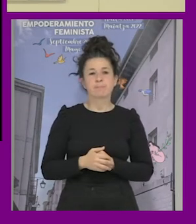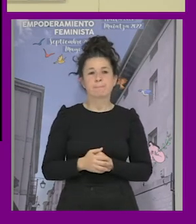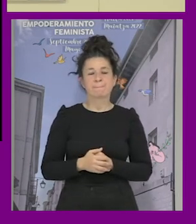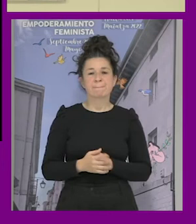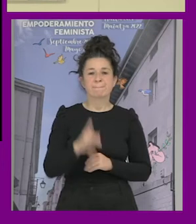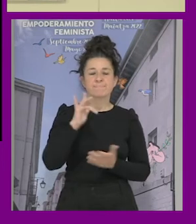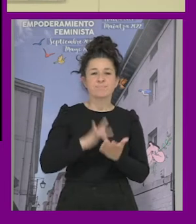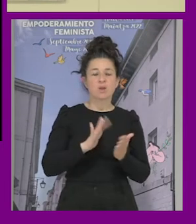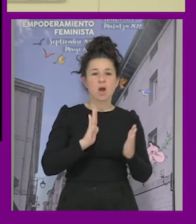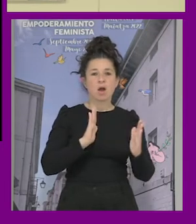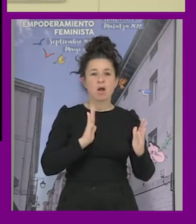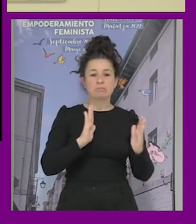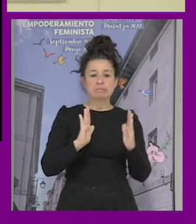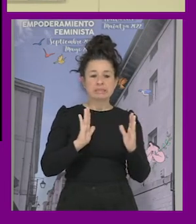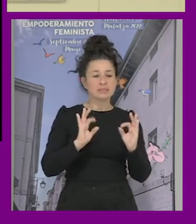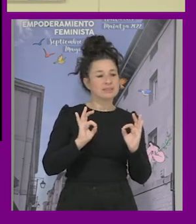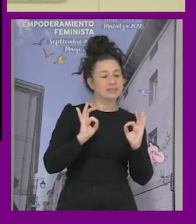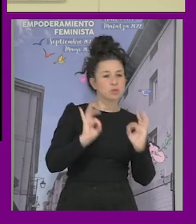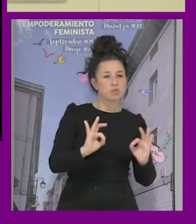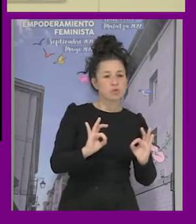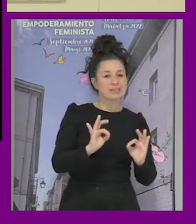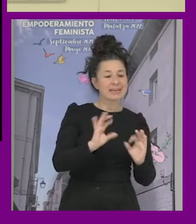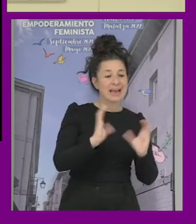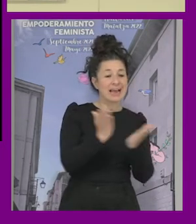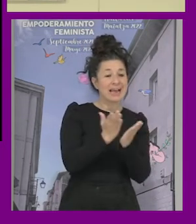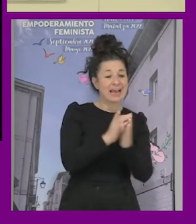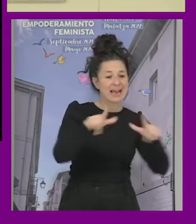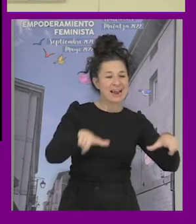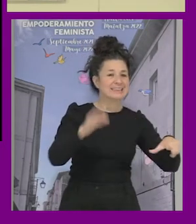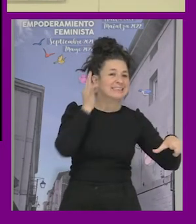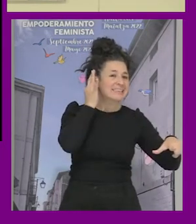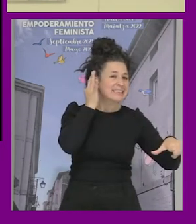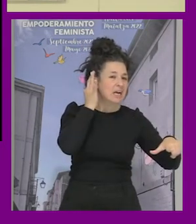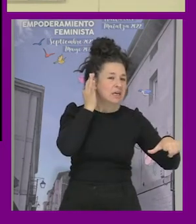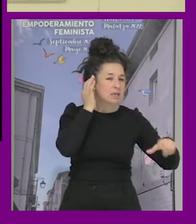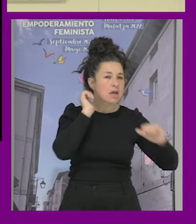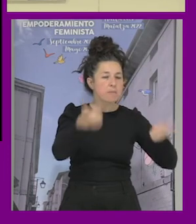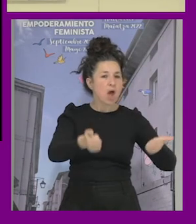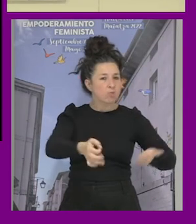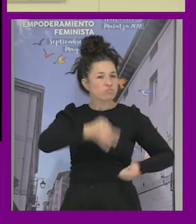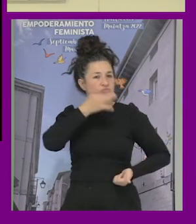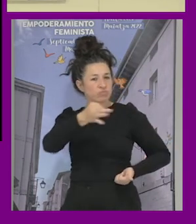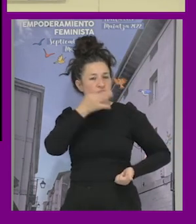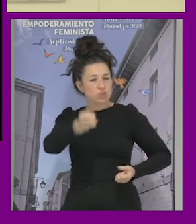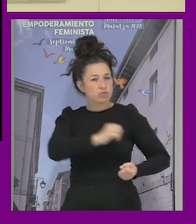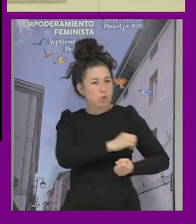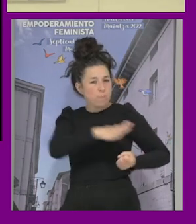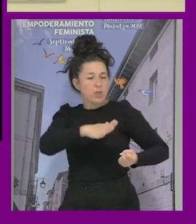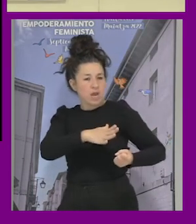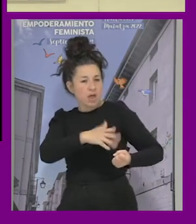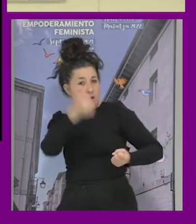hubo un momento donde las las chicas de clase empezaron a hacer un discurso súper empoderado explicando a los chicos